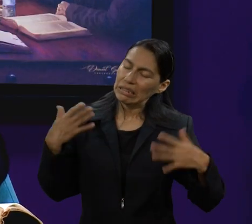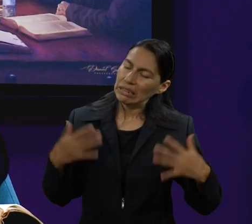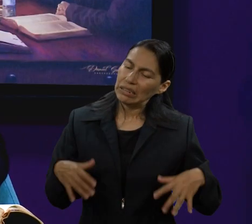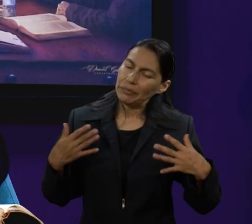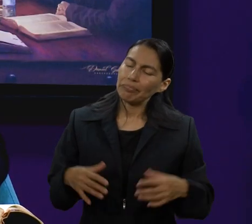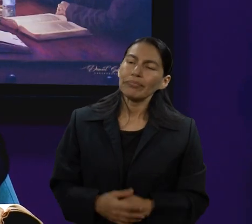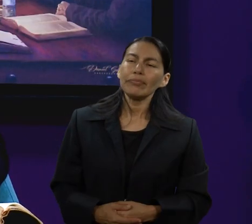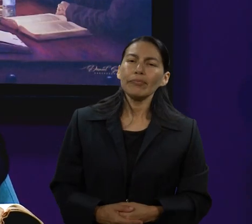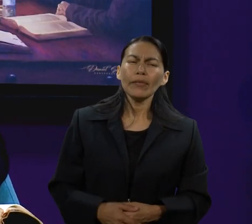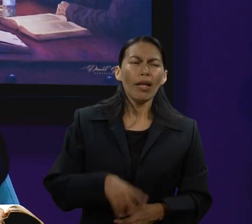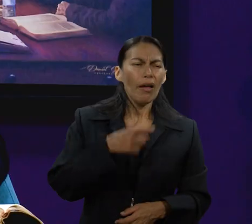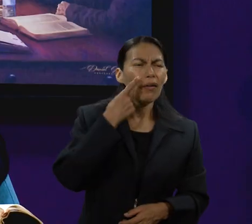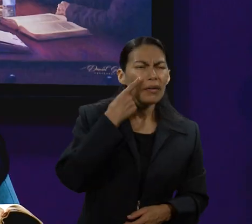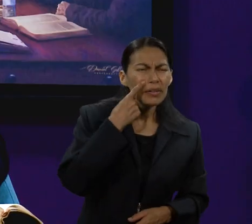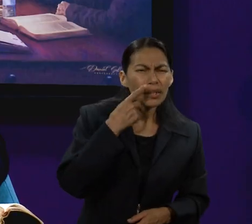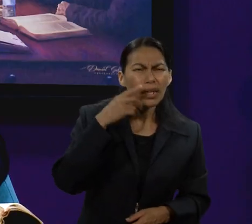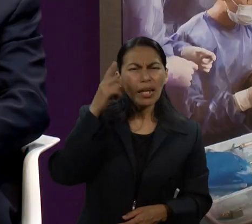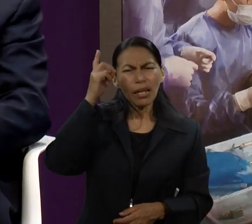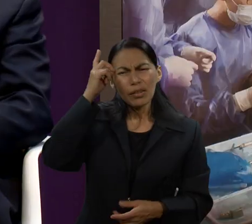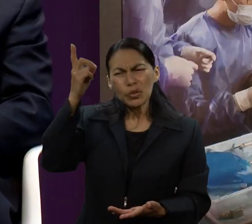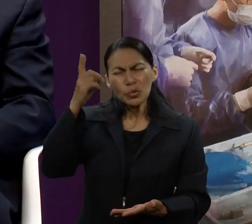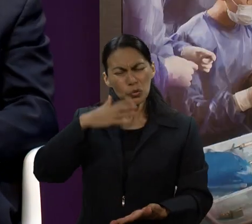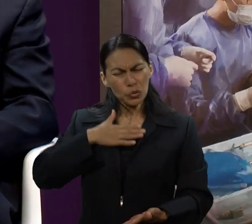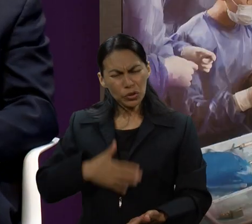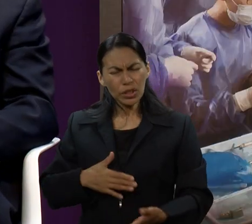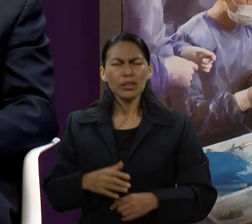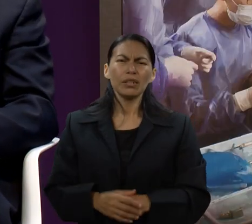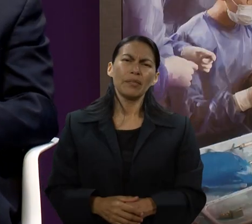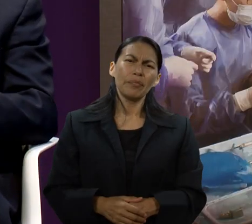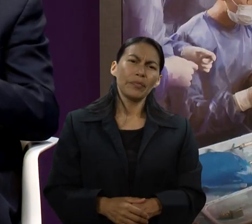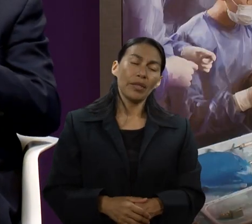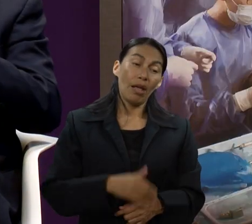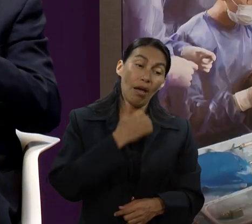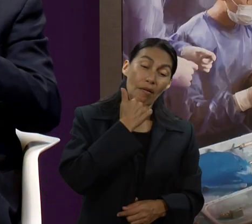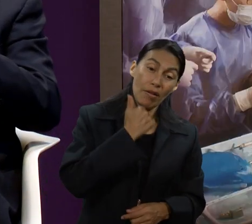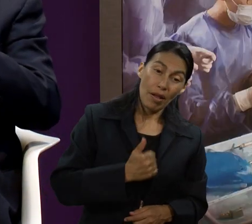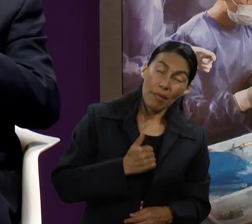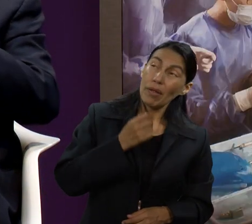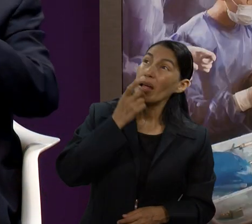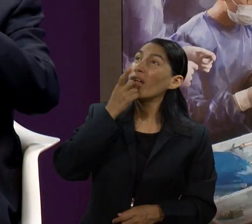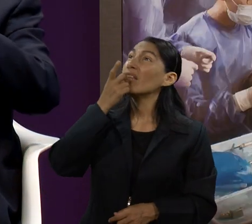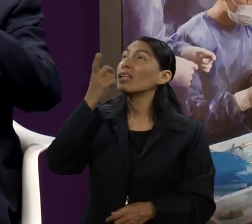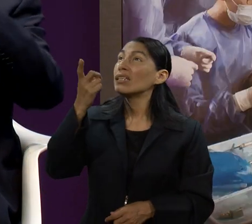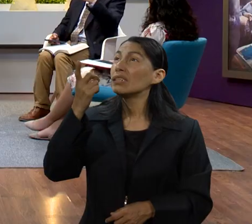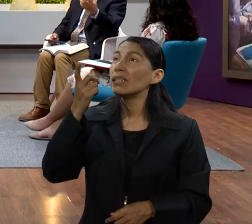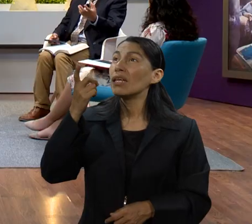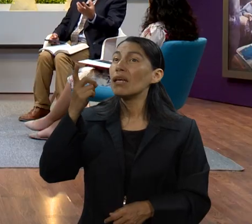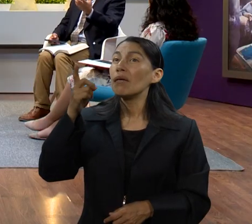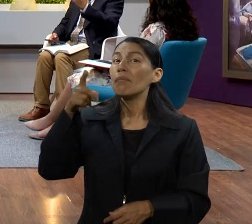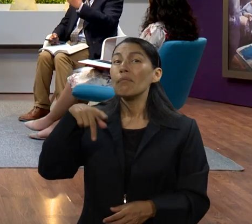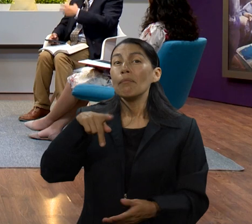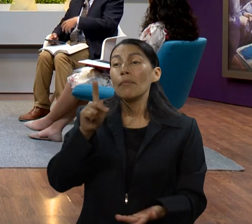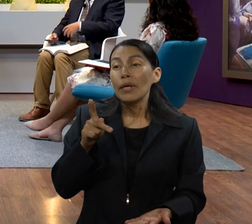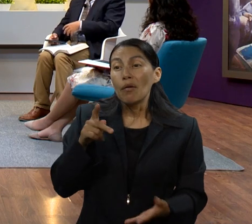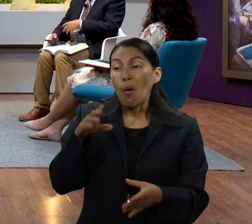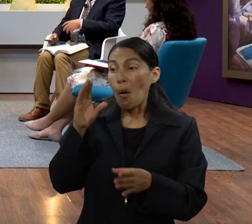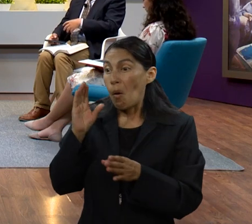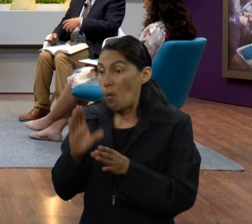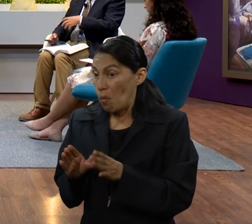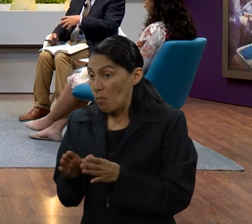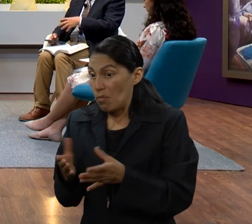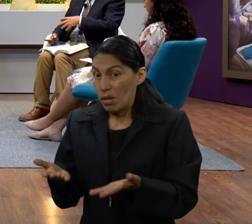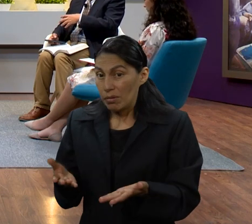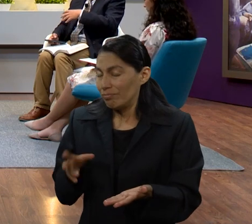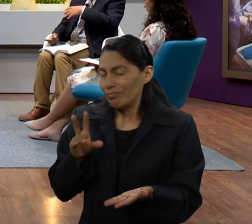destruida. Pero lo que nosotros vemos en la Biblia es que la parte de Dios, Dios es amor, pero Dios también es justicia.